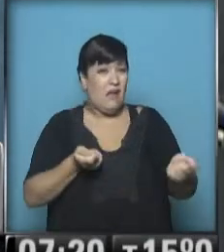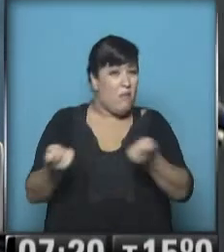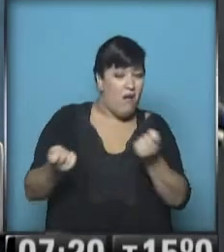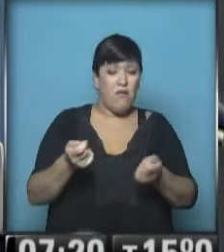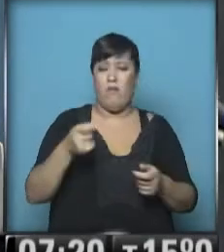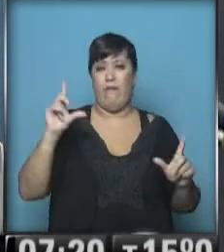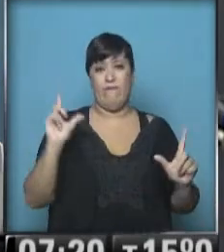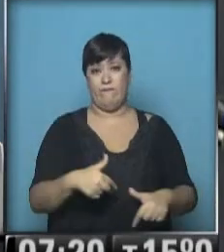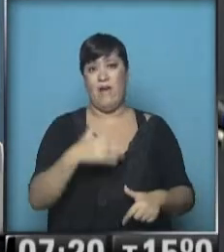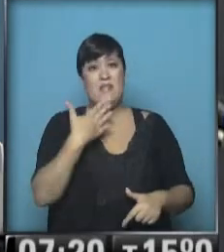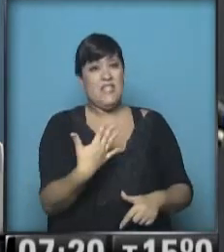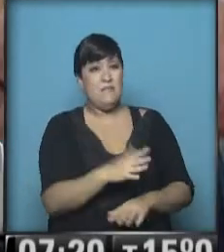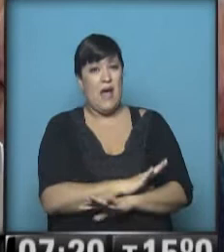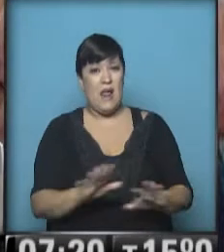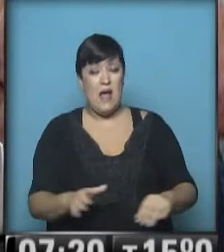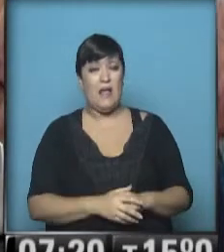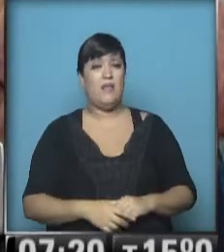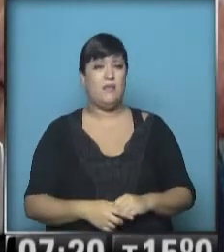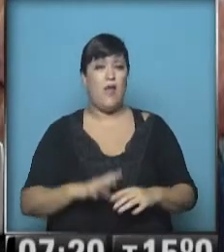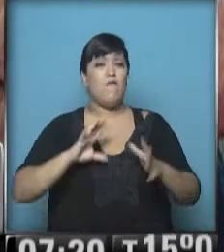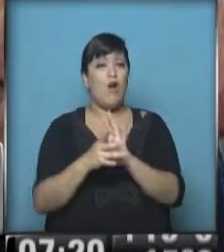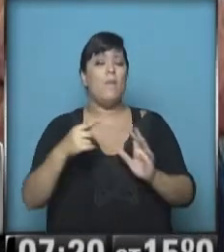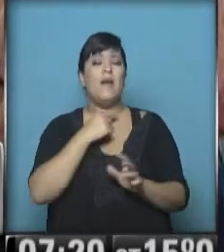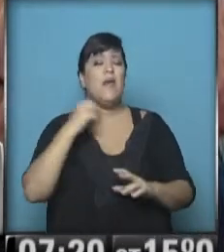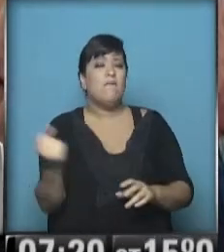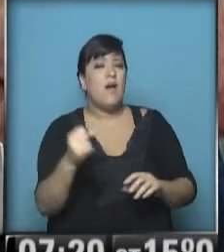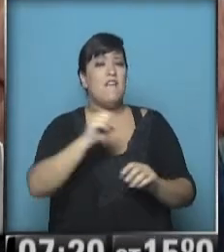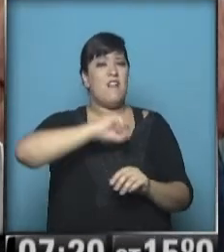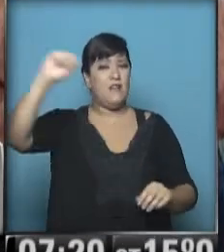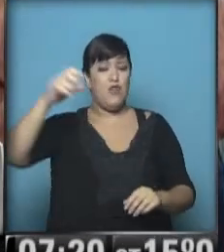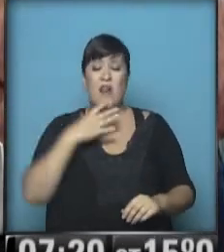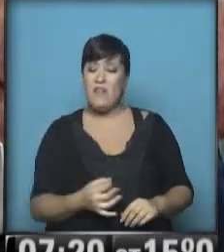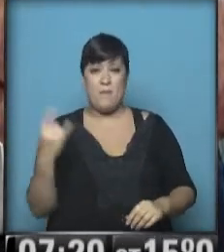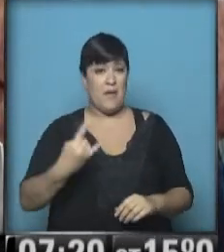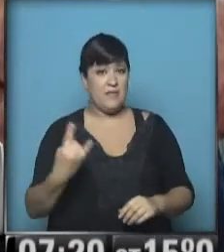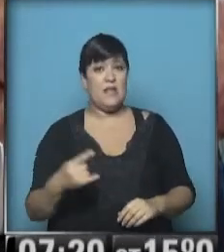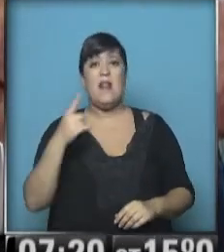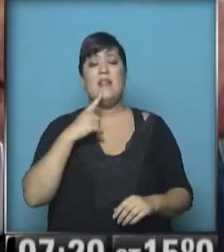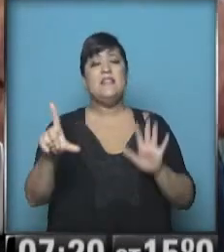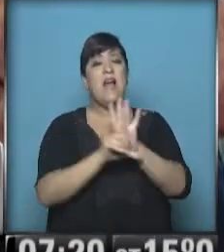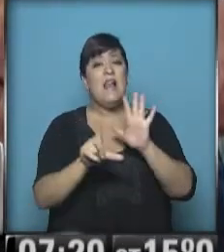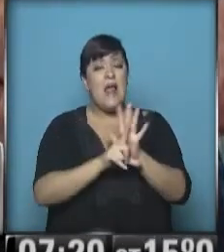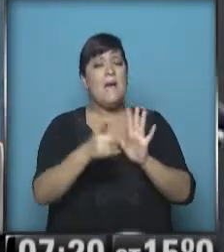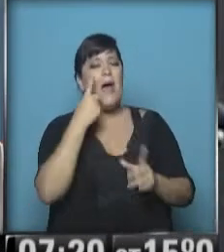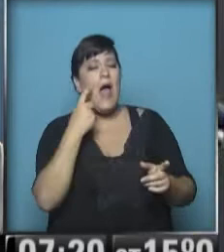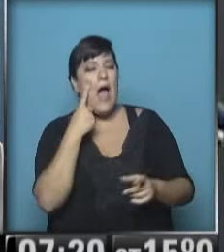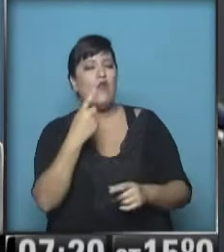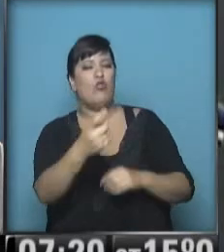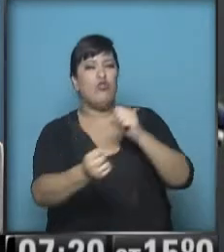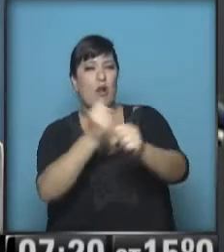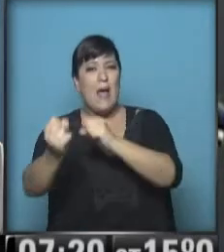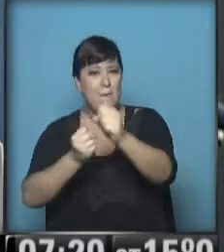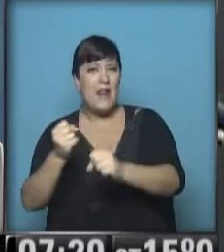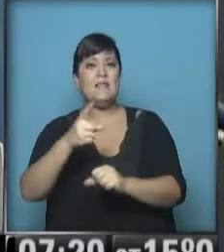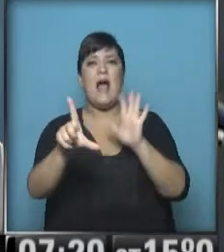responsabilidad del sector económico de generar inflación. Recordemos que la ley de abastecimiento genera un marco legal para